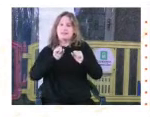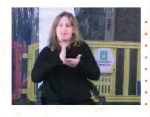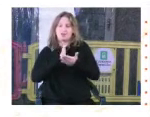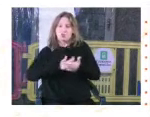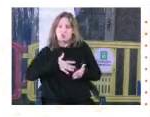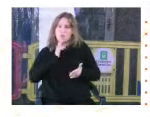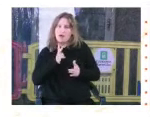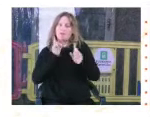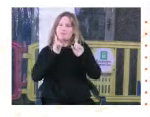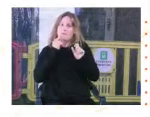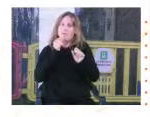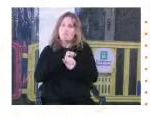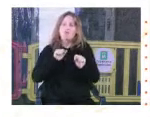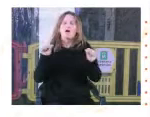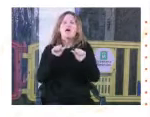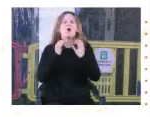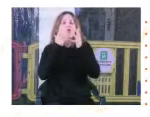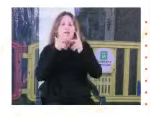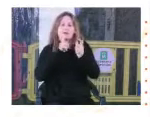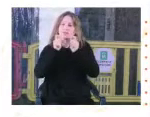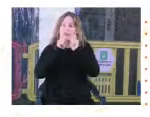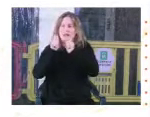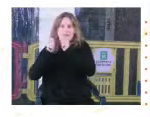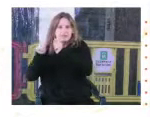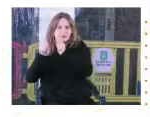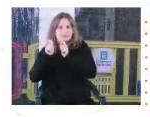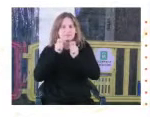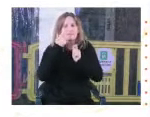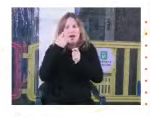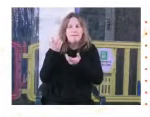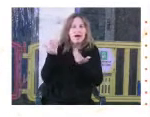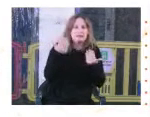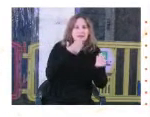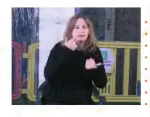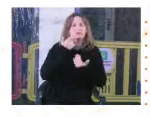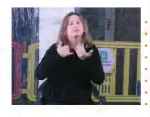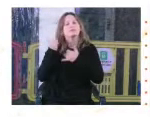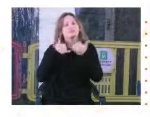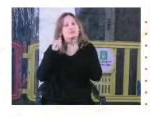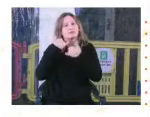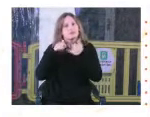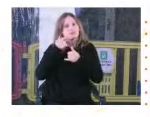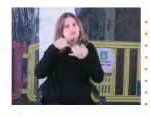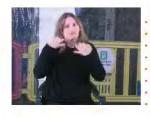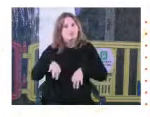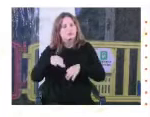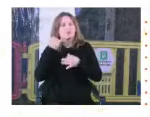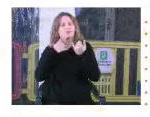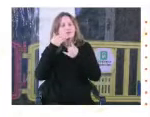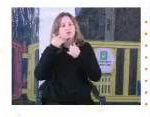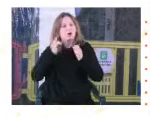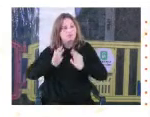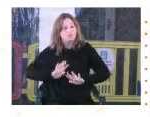en los casos en los que fue posible se realizaron entrevistas para obtener mayor información y con esa información disponible se